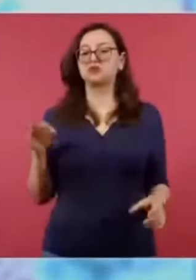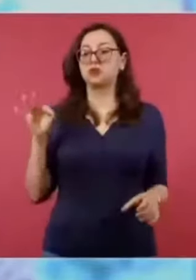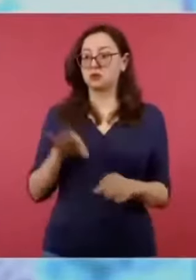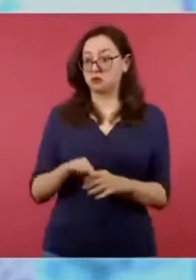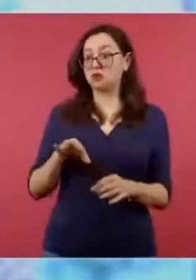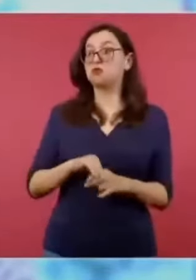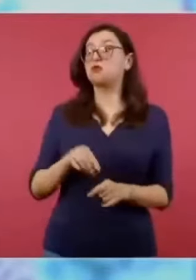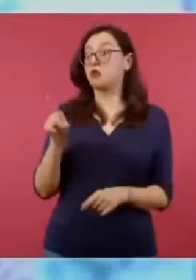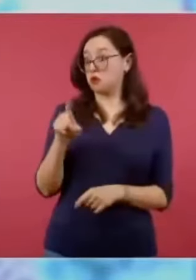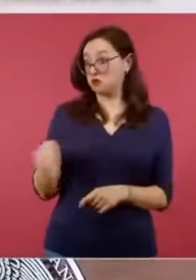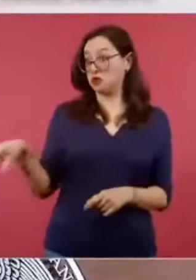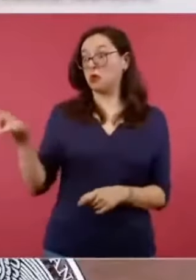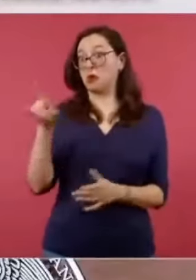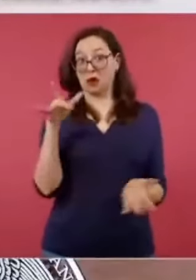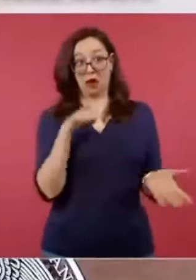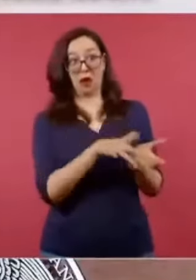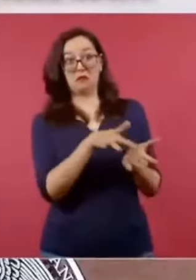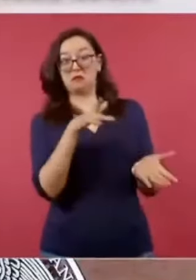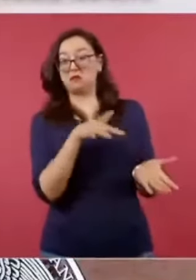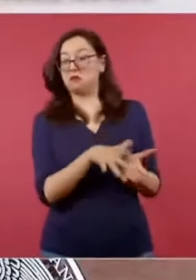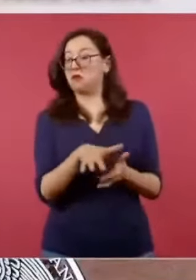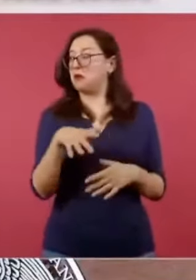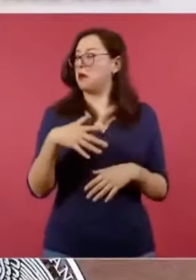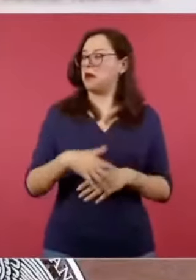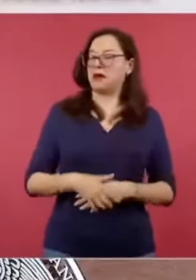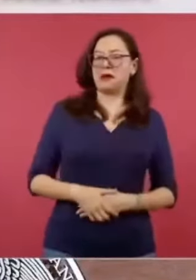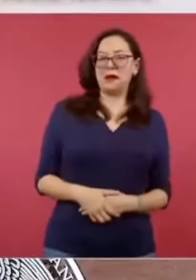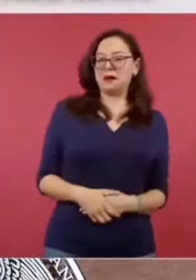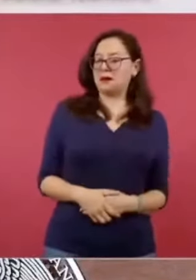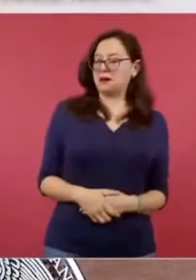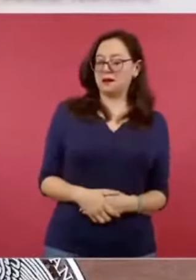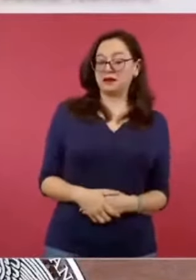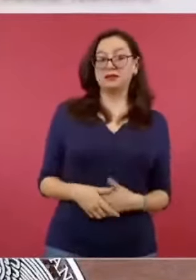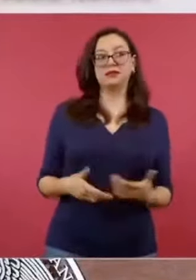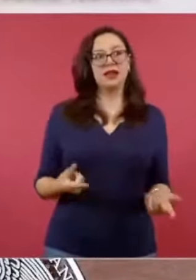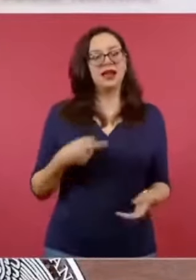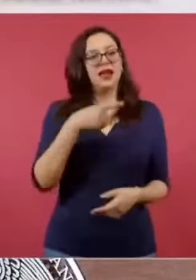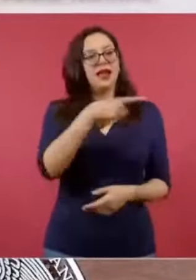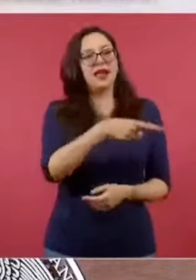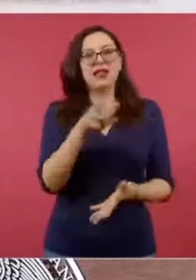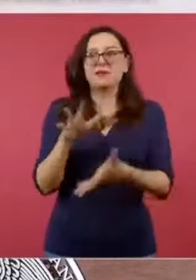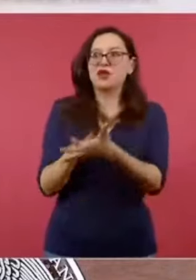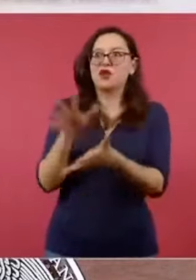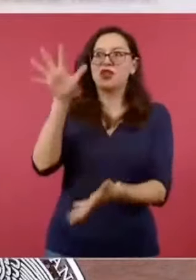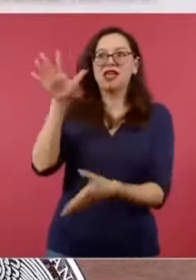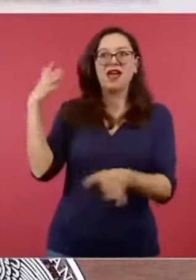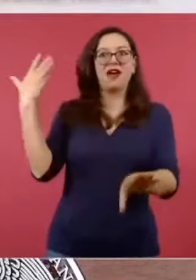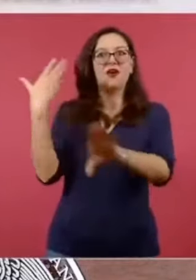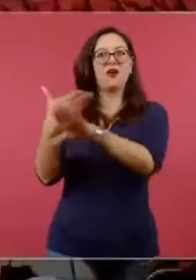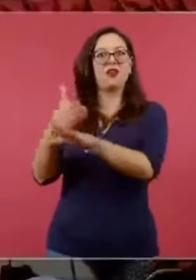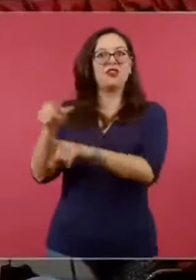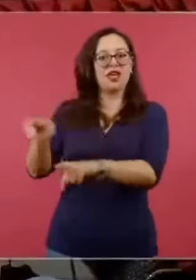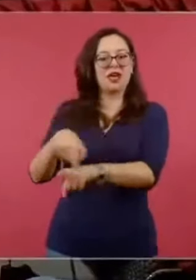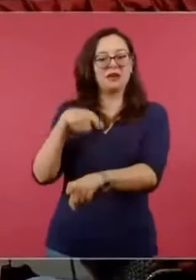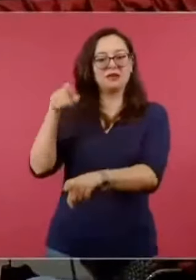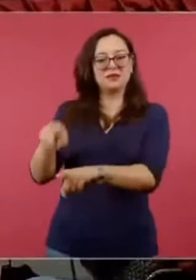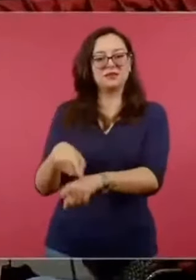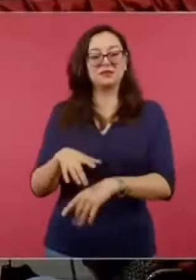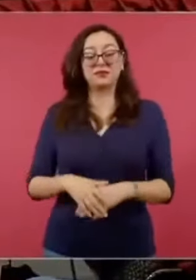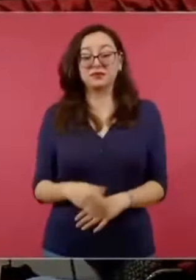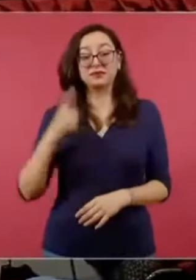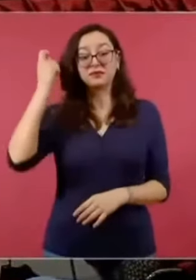vean cómo intenta burlarse del voto mayoritario con una mentira. Dice también, pensión IMSS